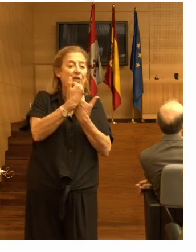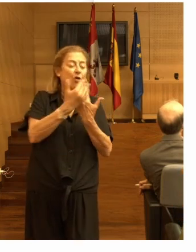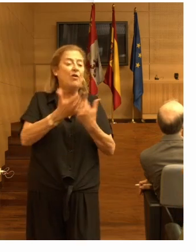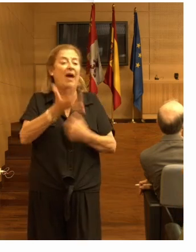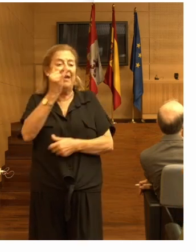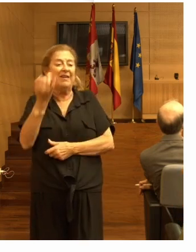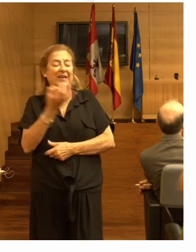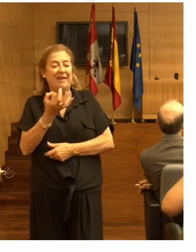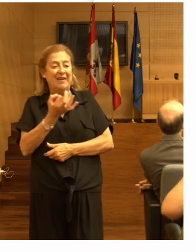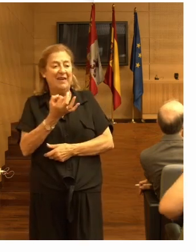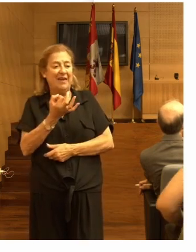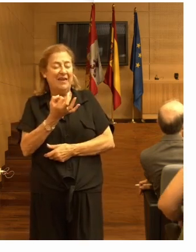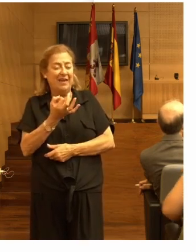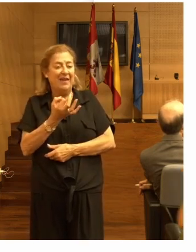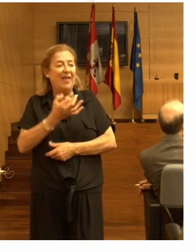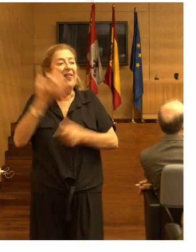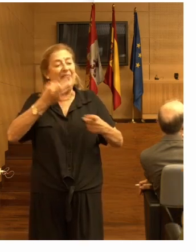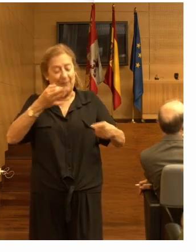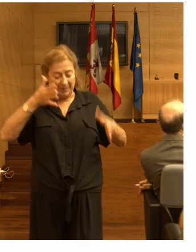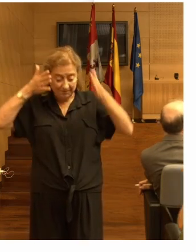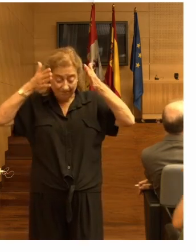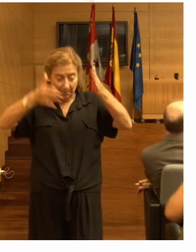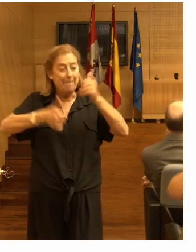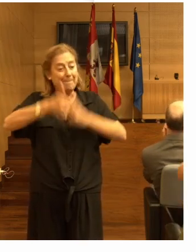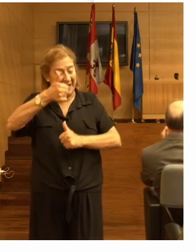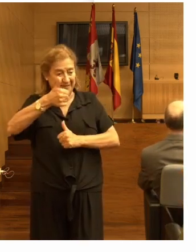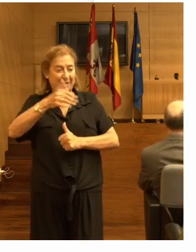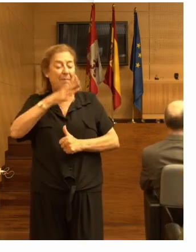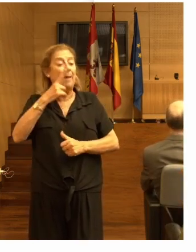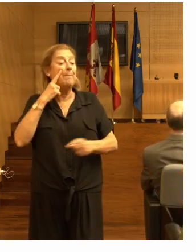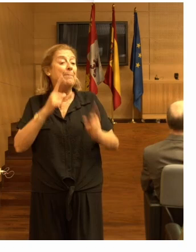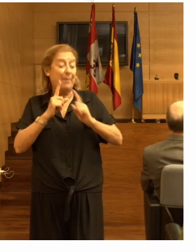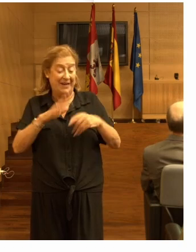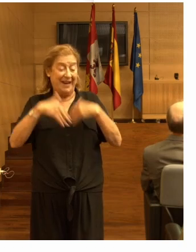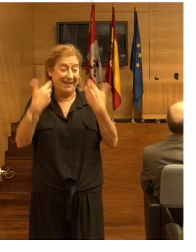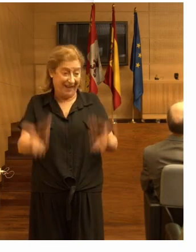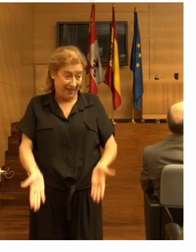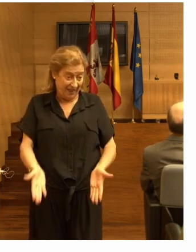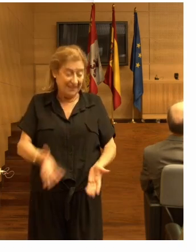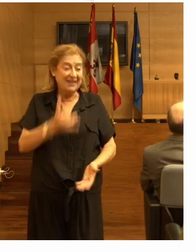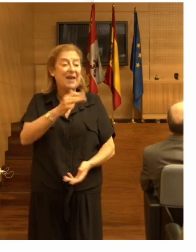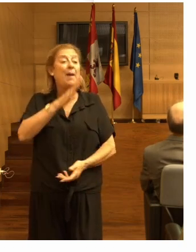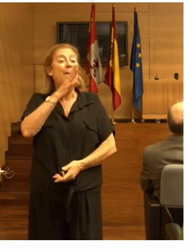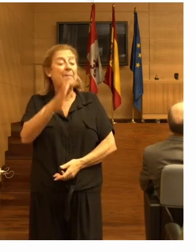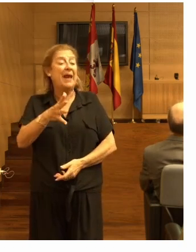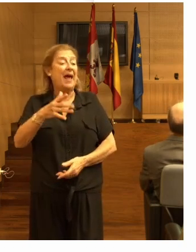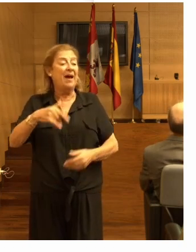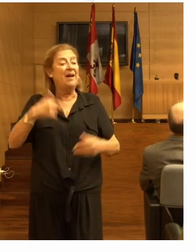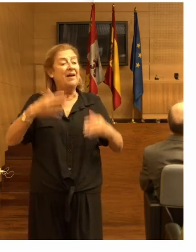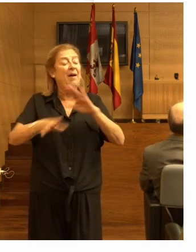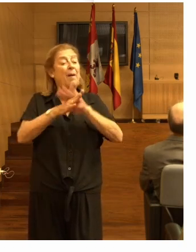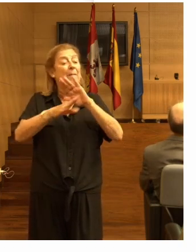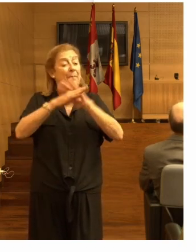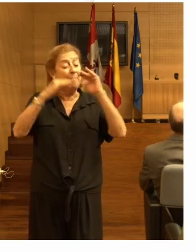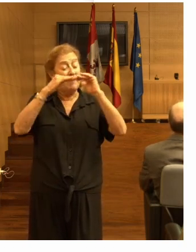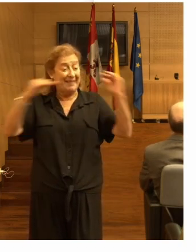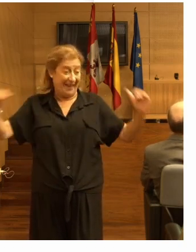en las que centrarse más para prevenir las caídas y para mantener la movilidad.